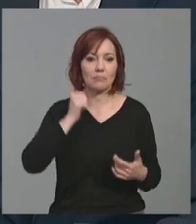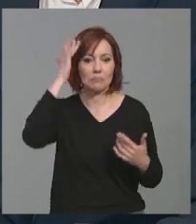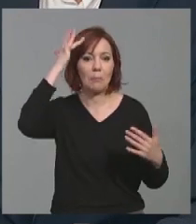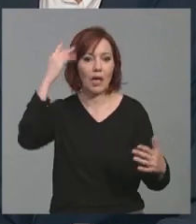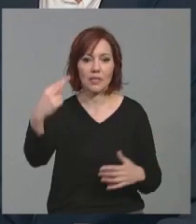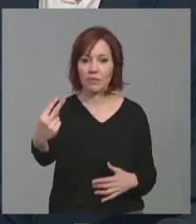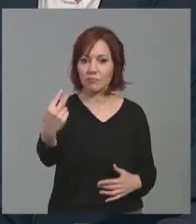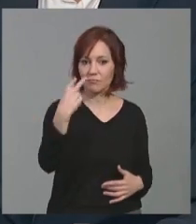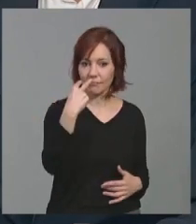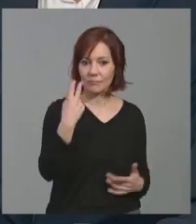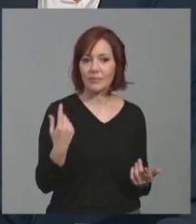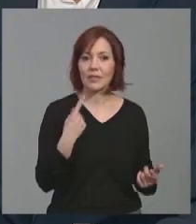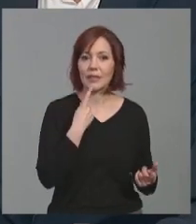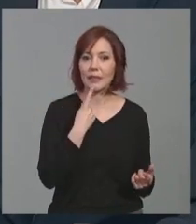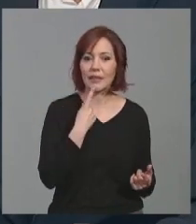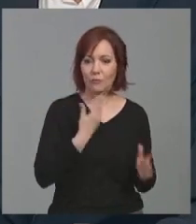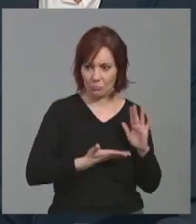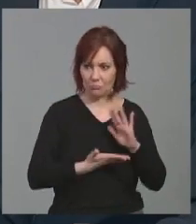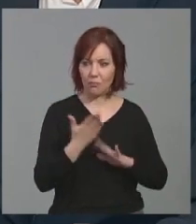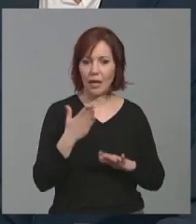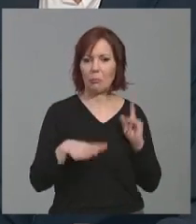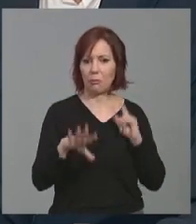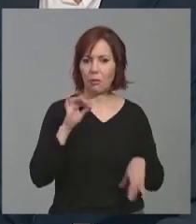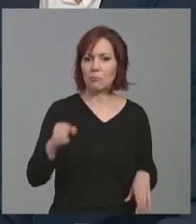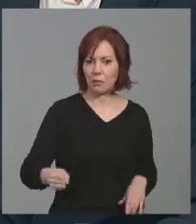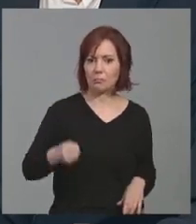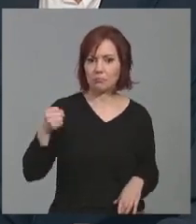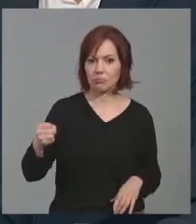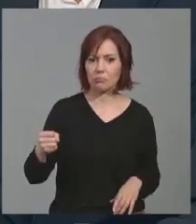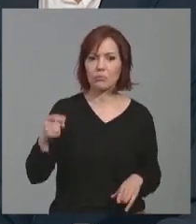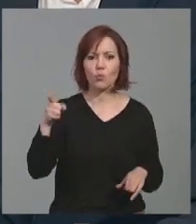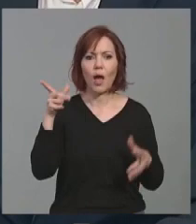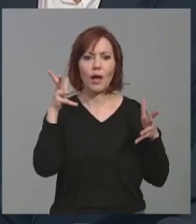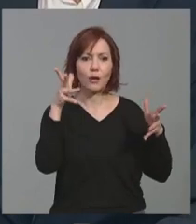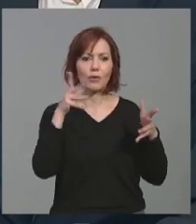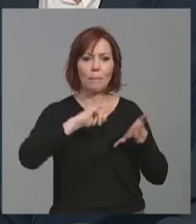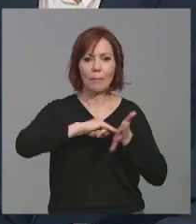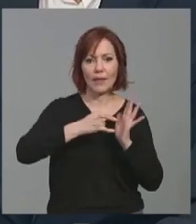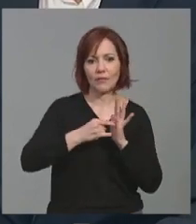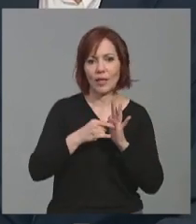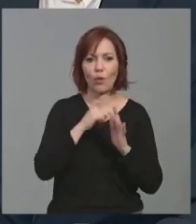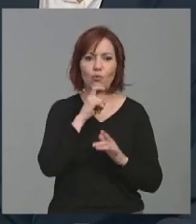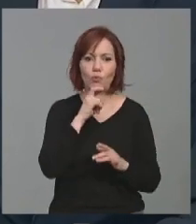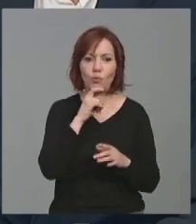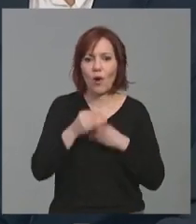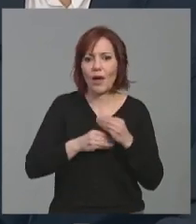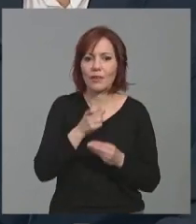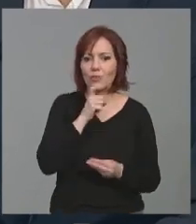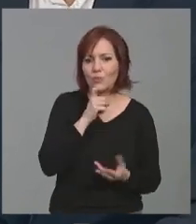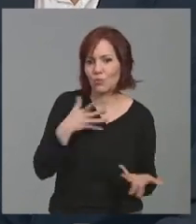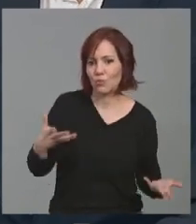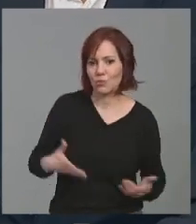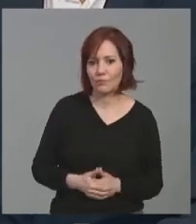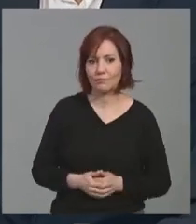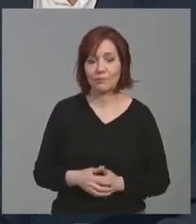que decida peregrinar a Caravaca, ¿cómo le aconsejaría planificar su viaje? ¿Qué tendría que hacer? Bueno, depende del